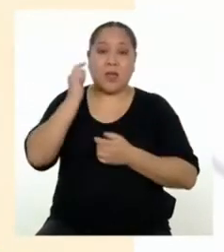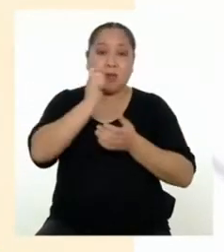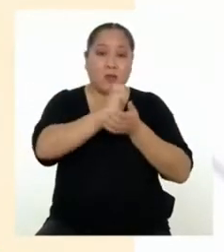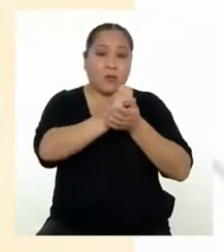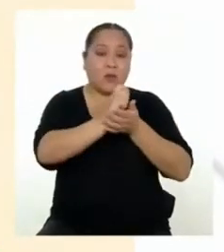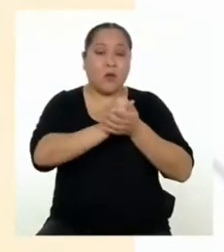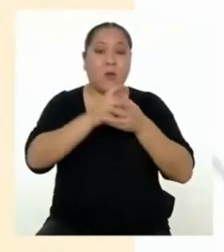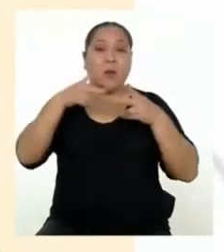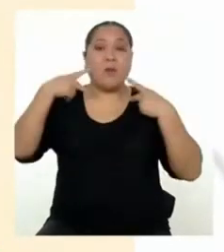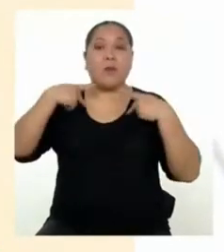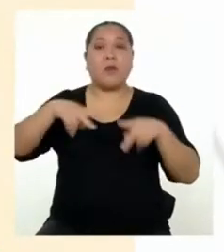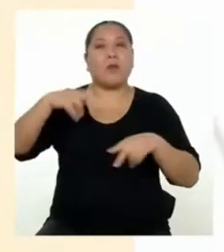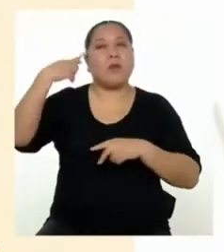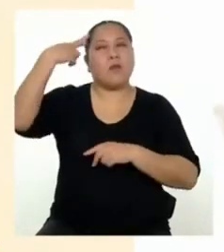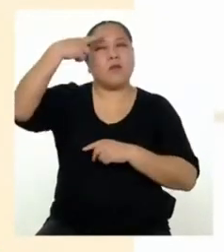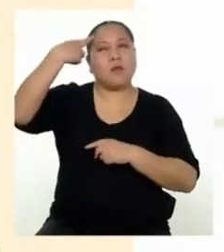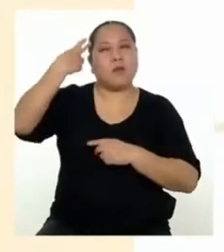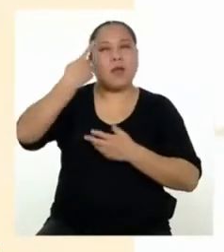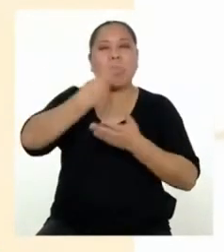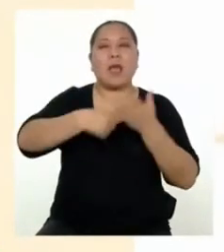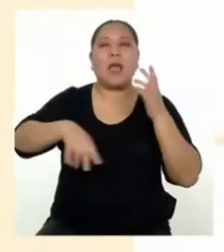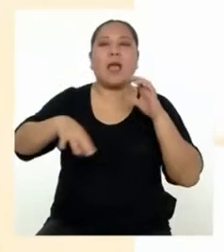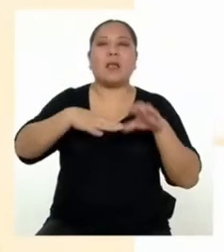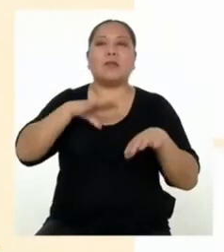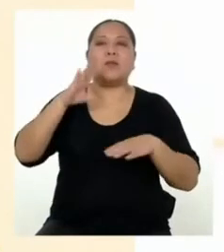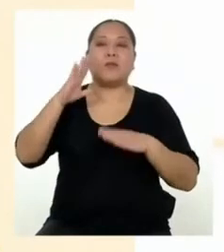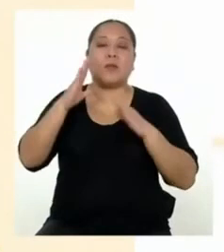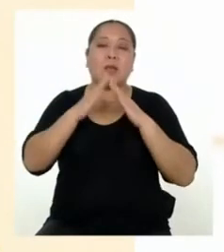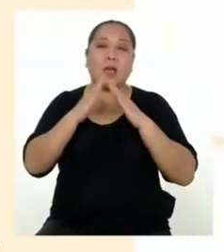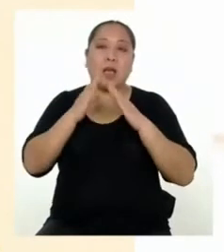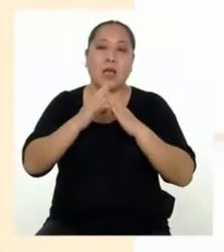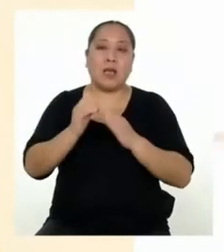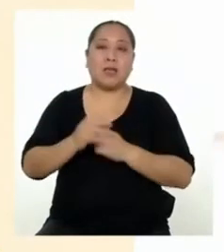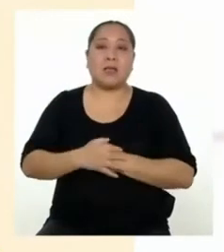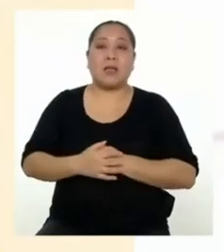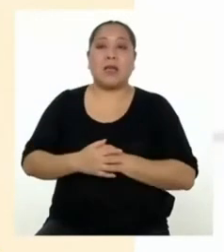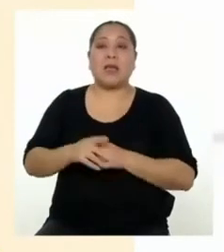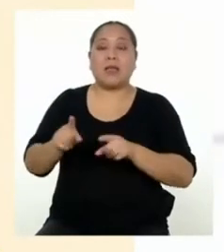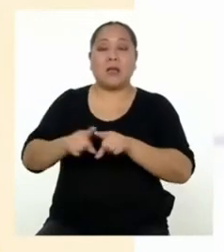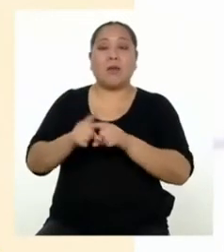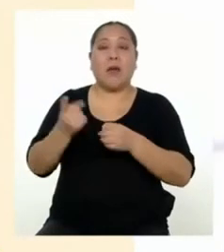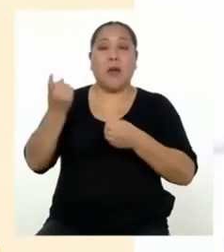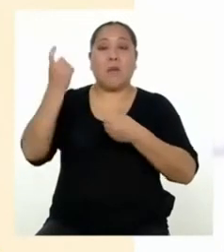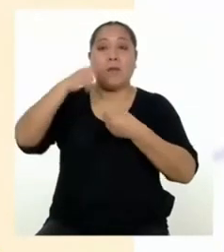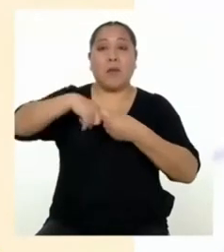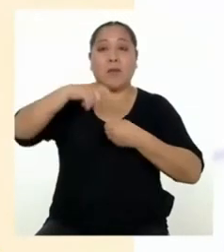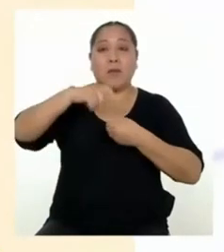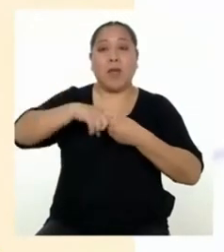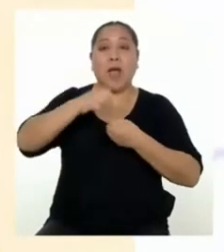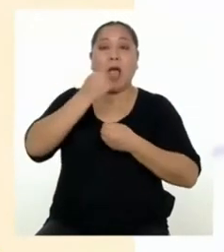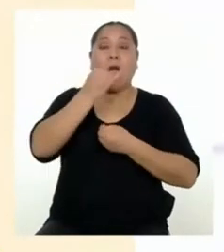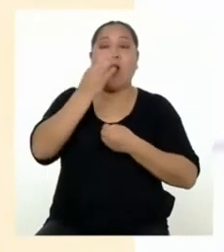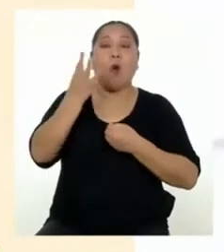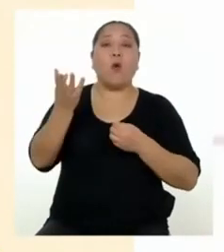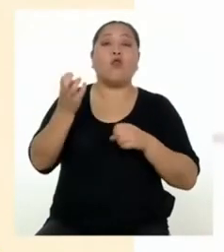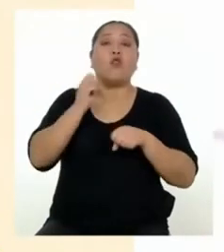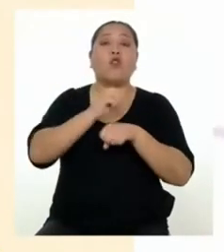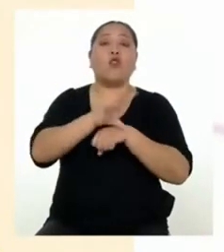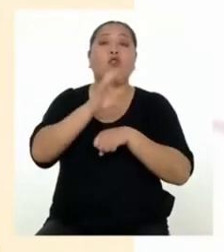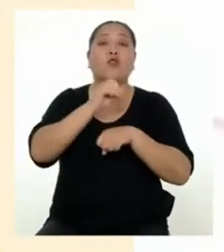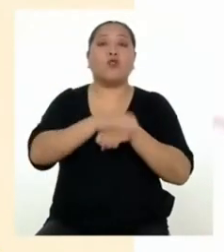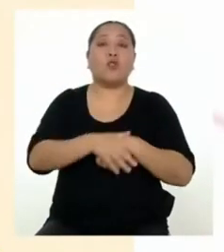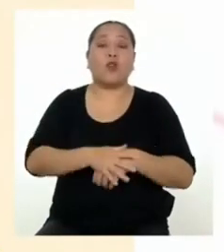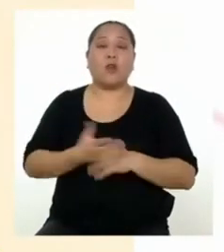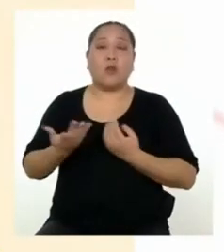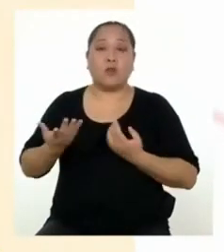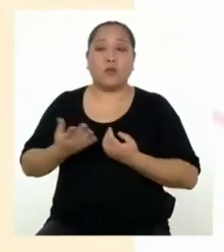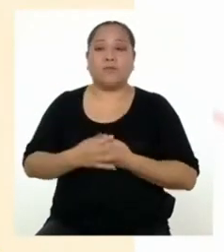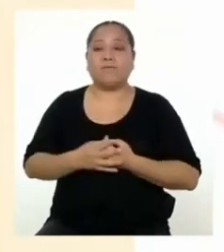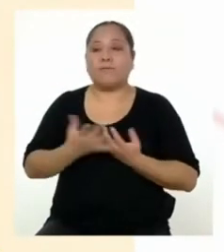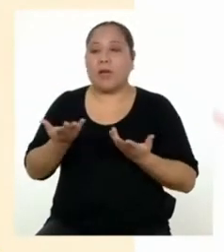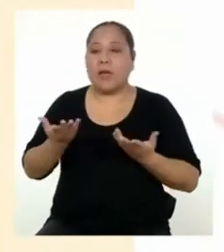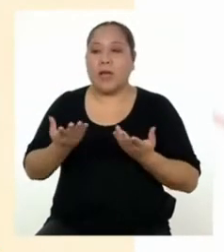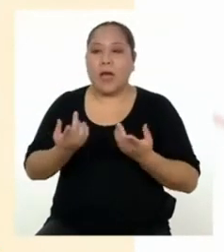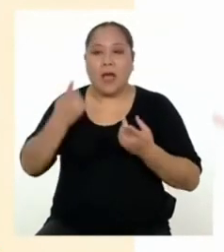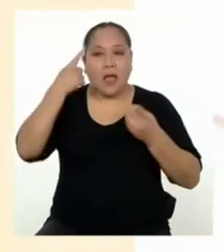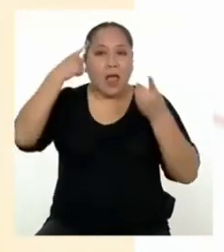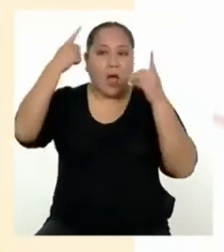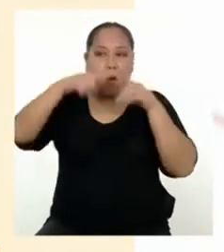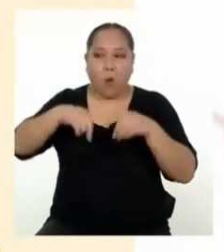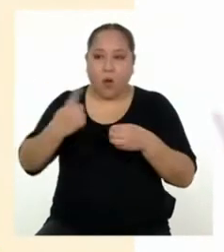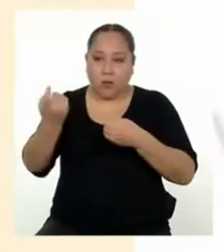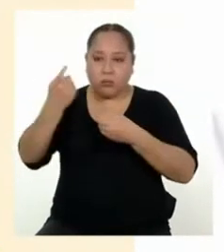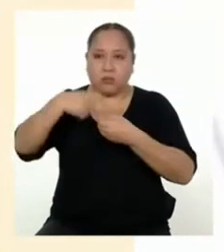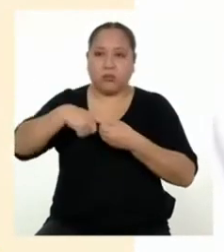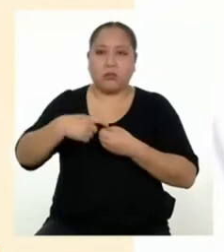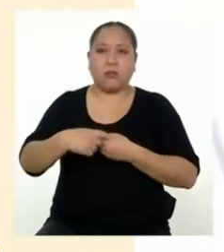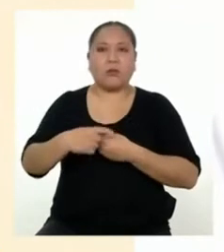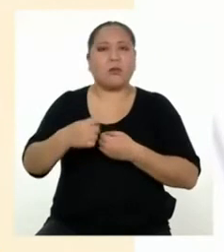permitió reflexionar en torno a lo que hacemos en el hogar y poder apropiarnos de algunas recomendaciones para convertirlas en nuestros acuerdos.